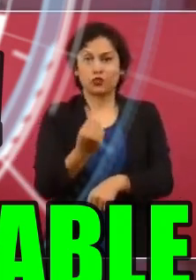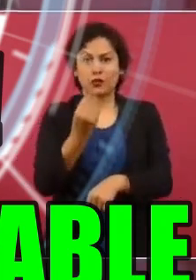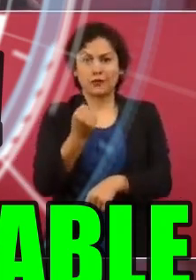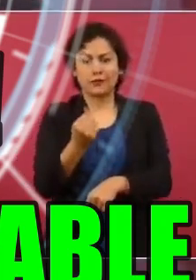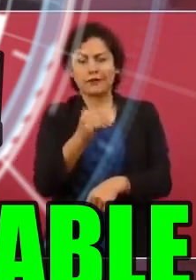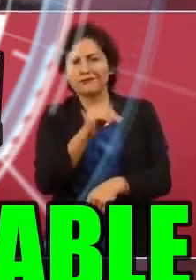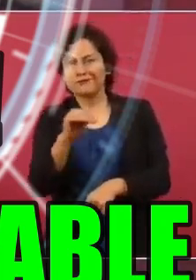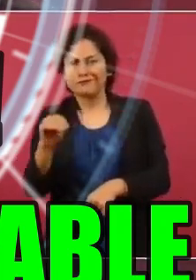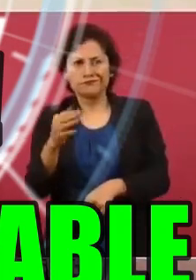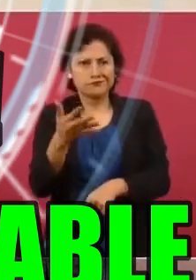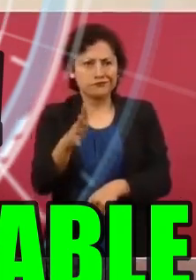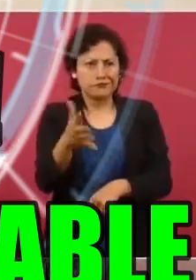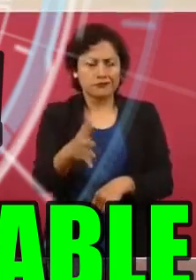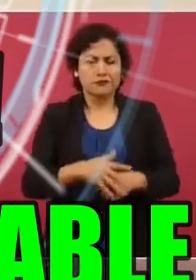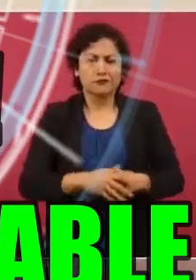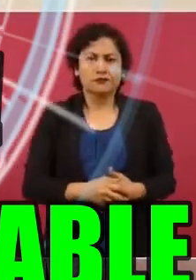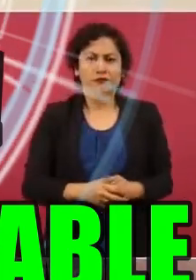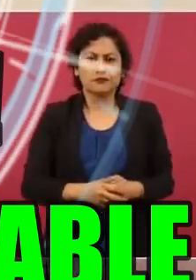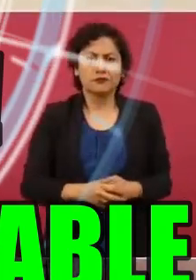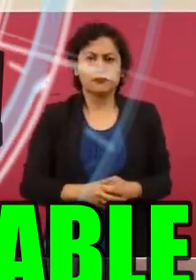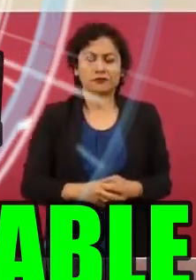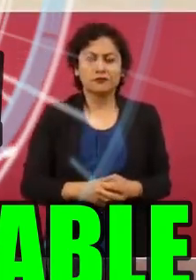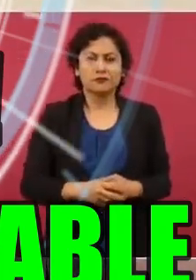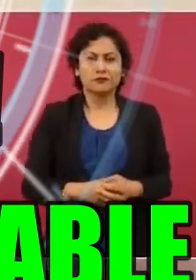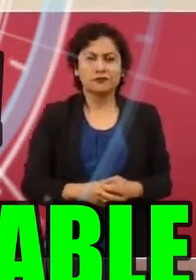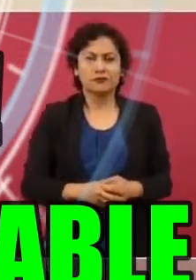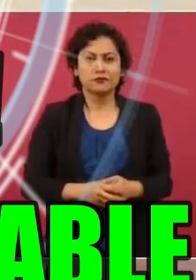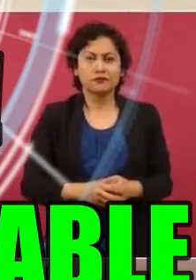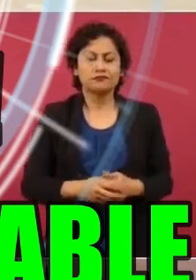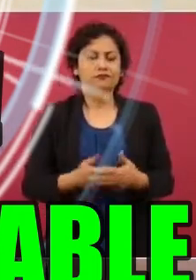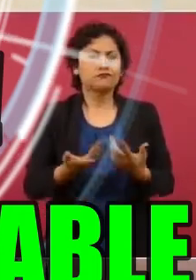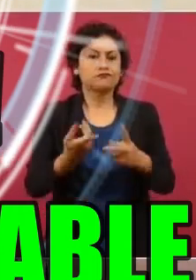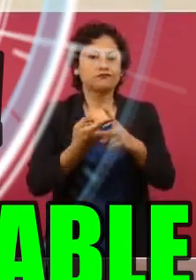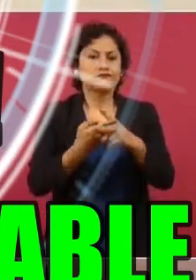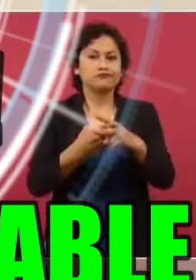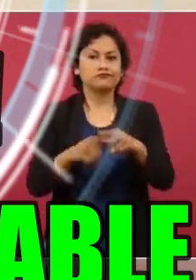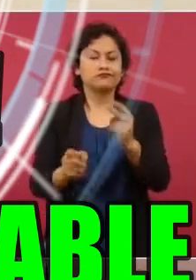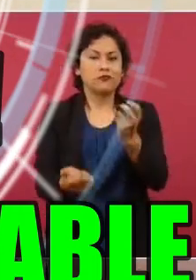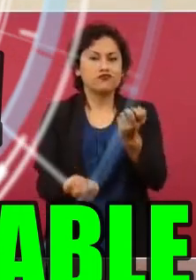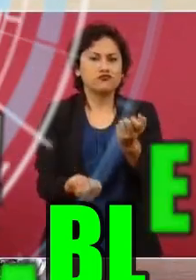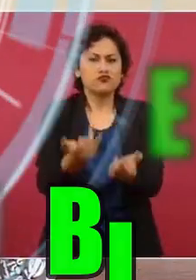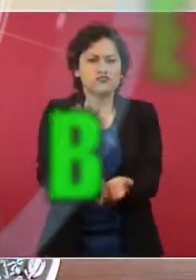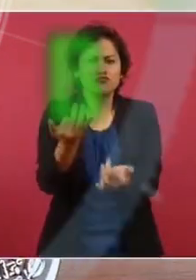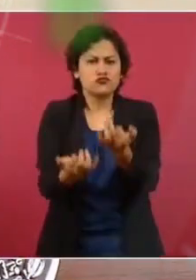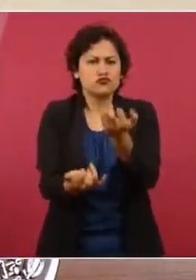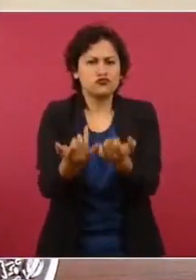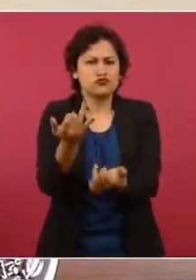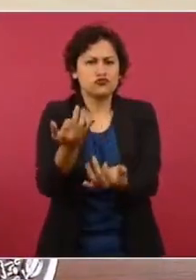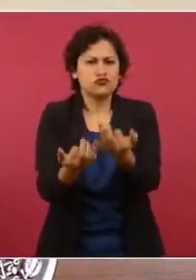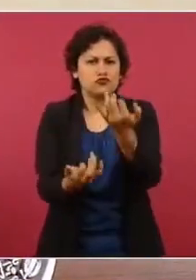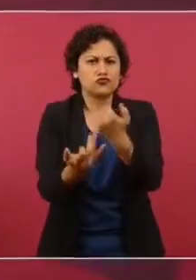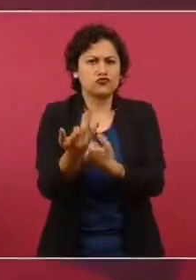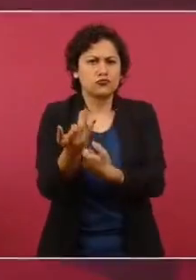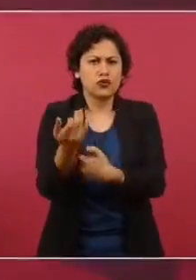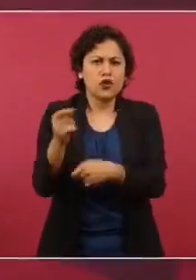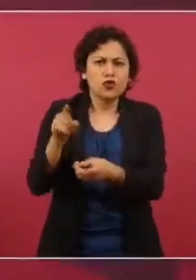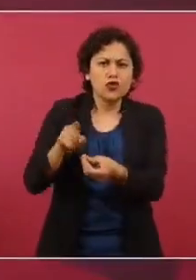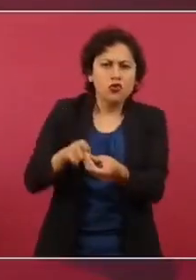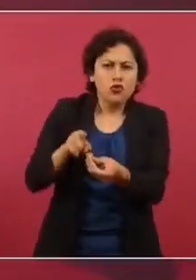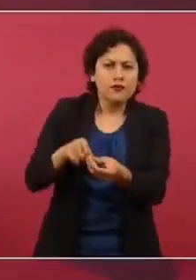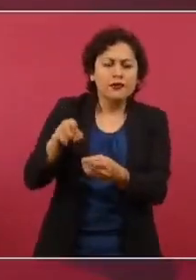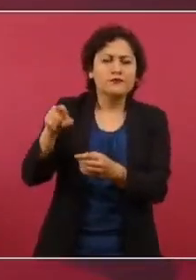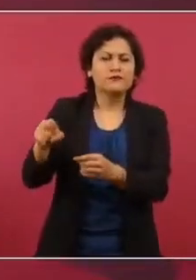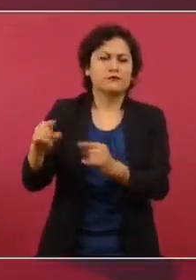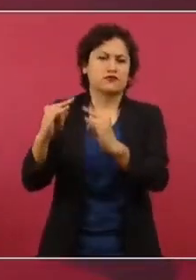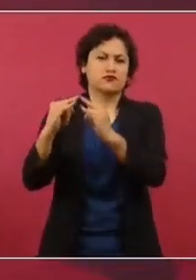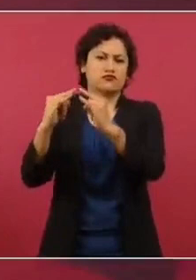¿Qué es el incendio en un albergue de